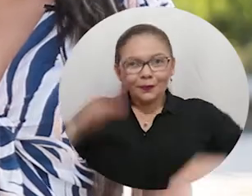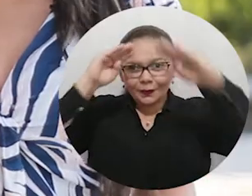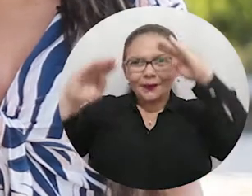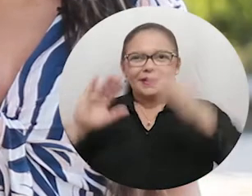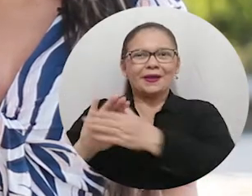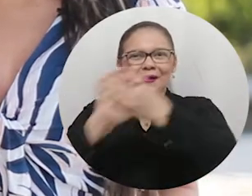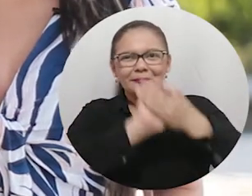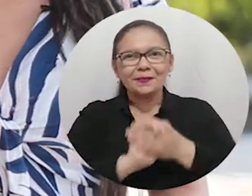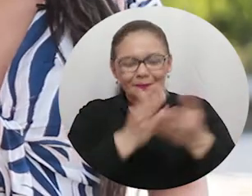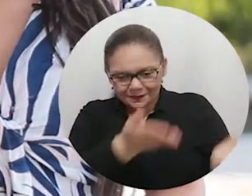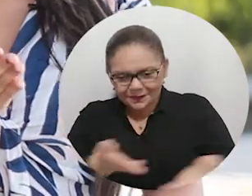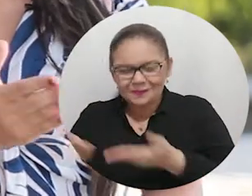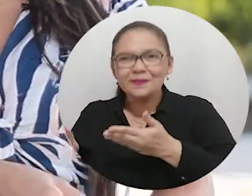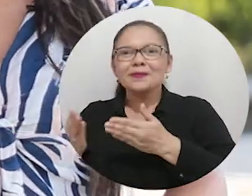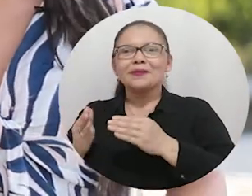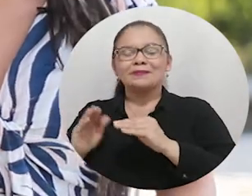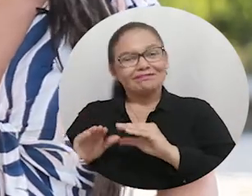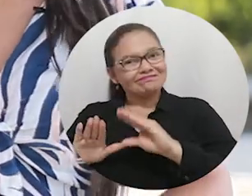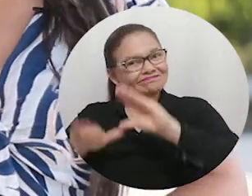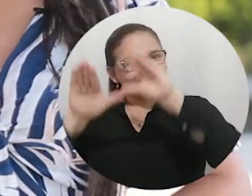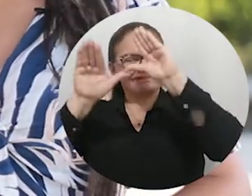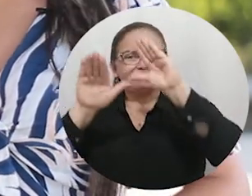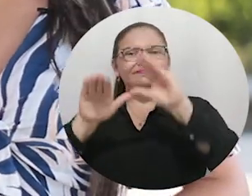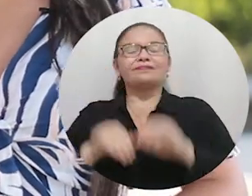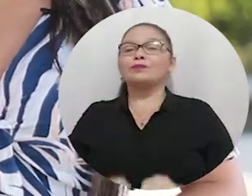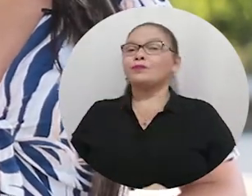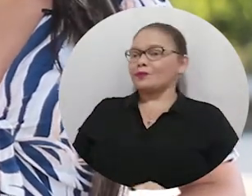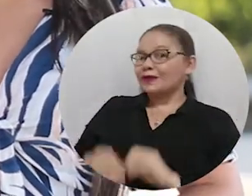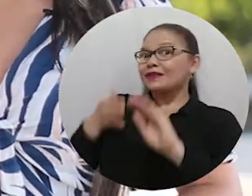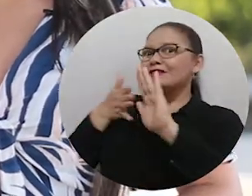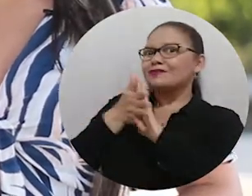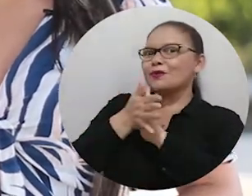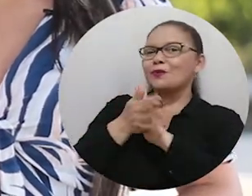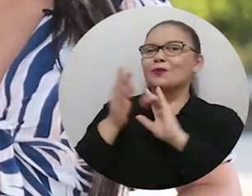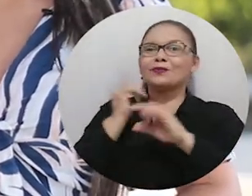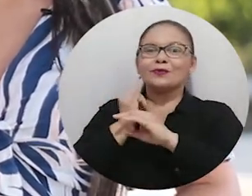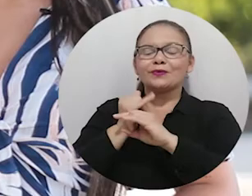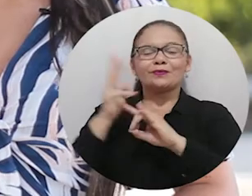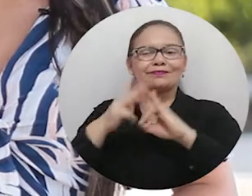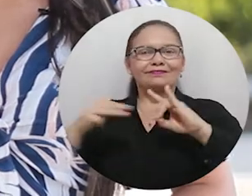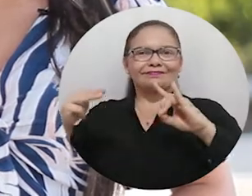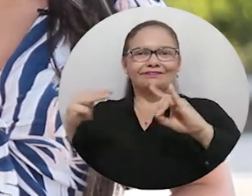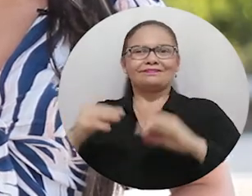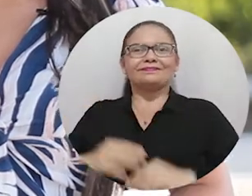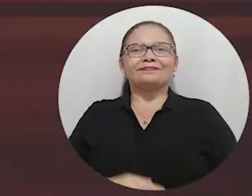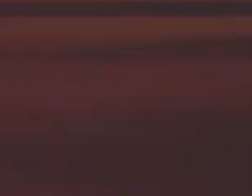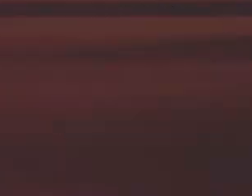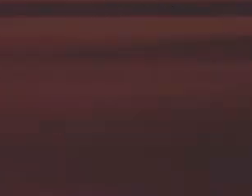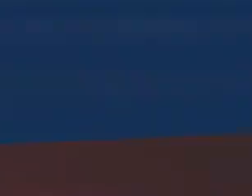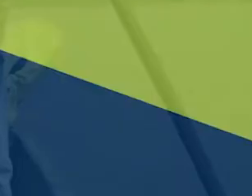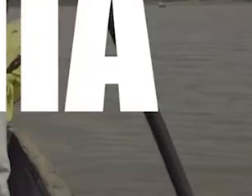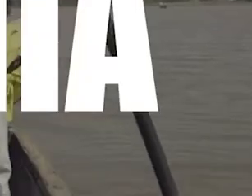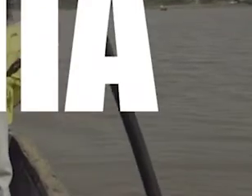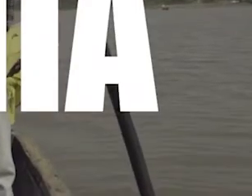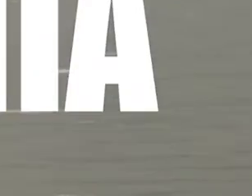¿Qué tal amigos? Sean todos bienvenidos a El Campus TV, programa institucional de la Universidad del Magdalena.